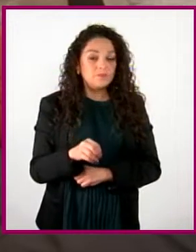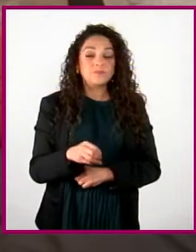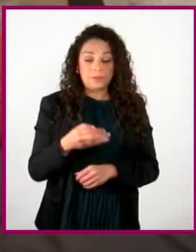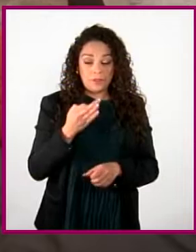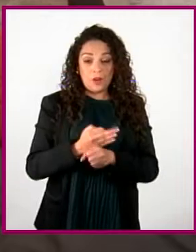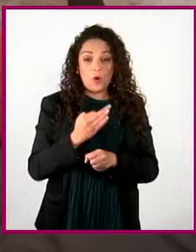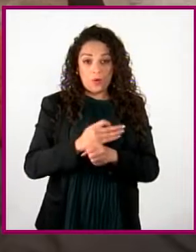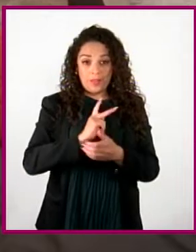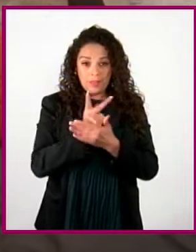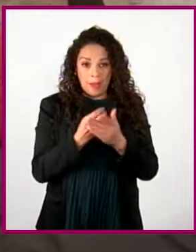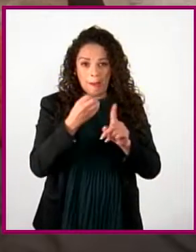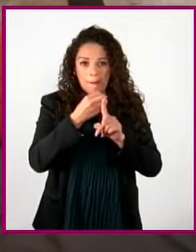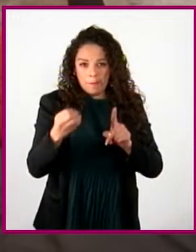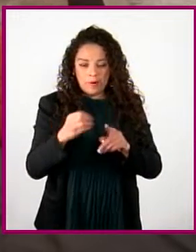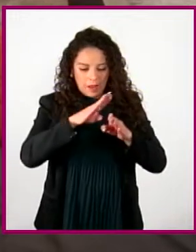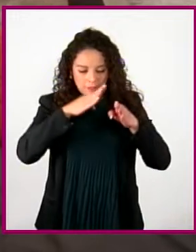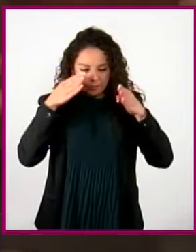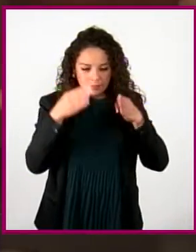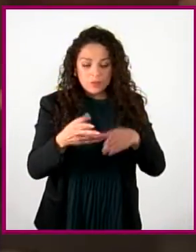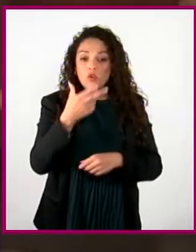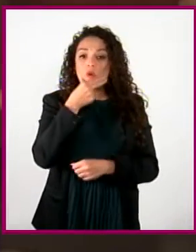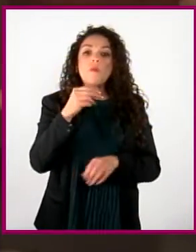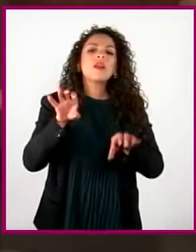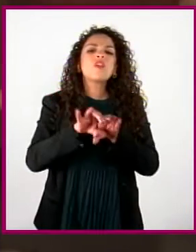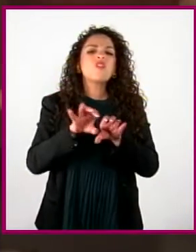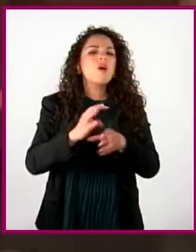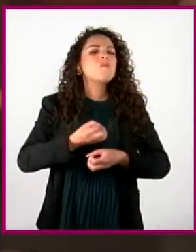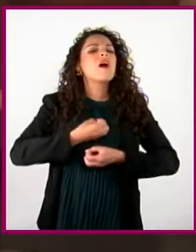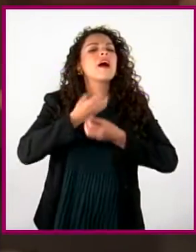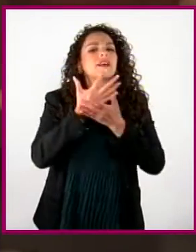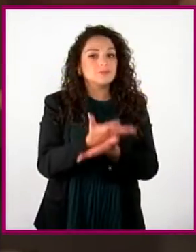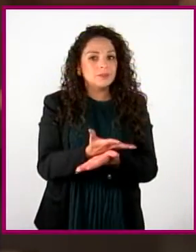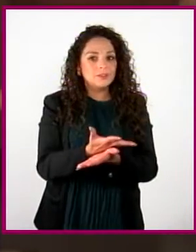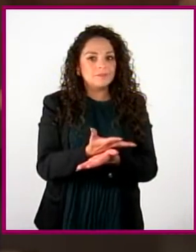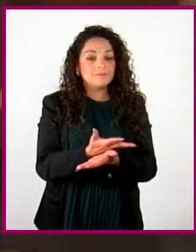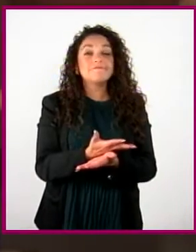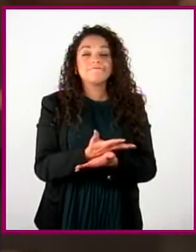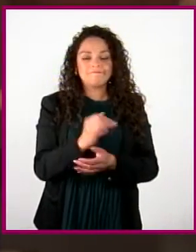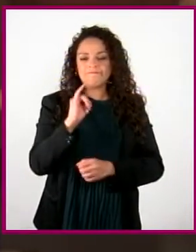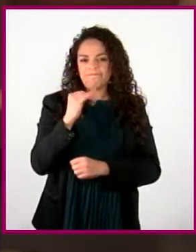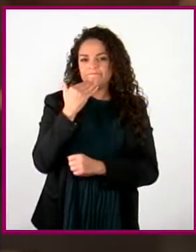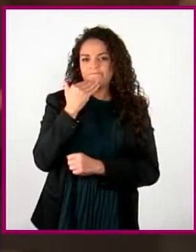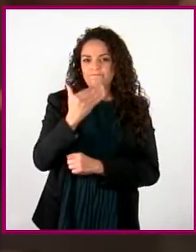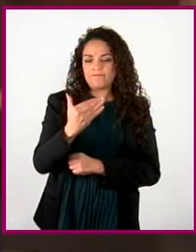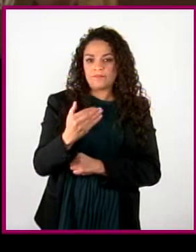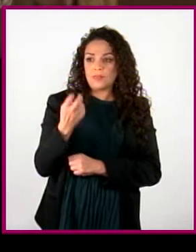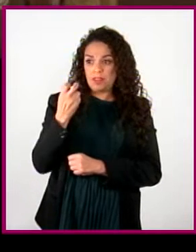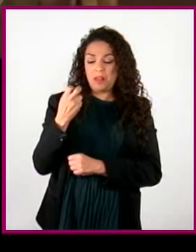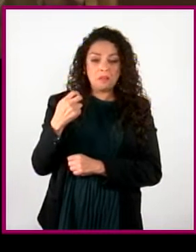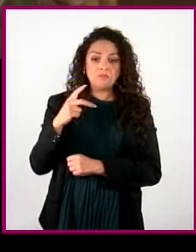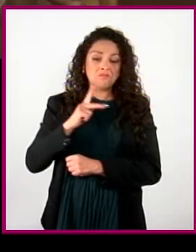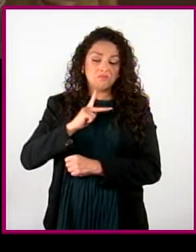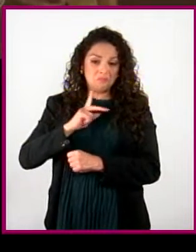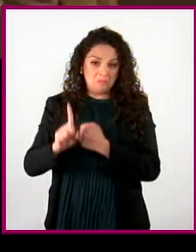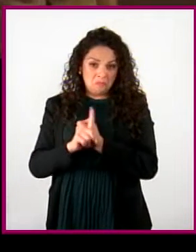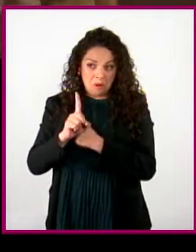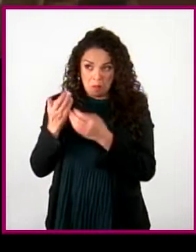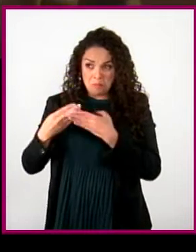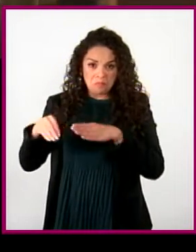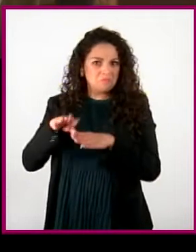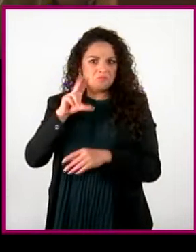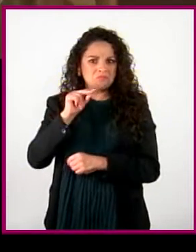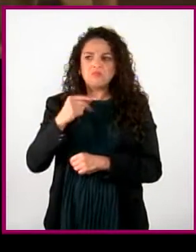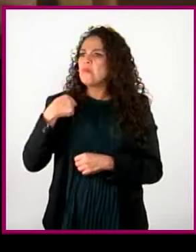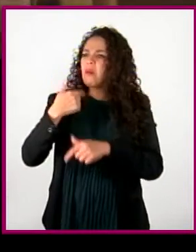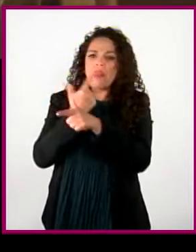en cómo expresan las emociones los hombres. Buenísimo. Yo la verdad no tengo ese problema en casa. Ahí todos podemos ser como